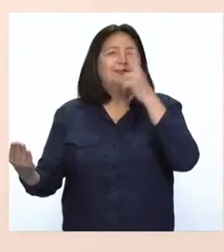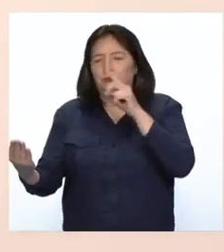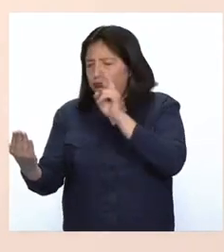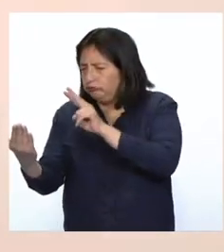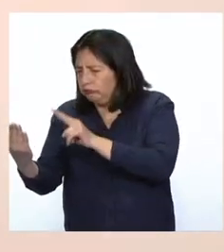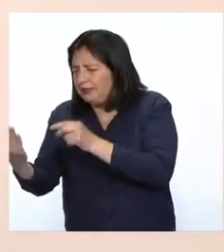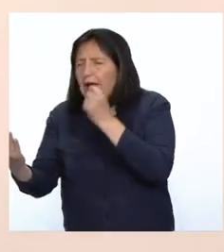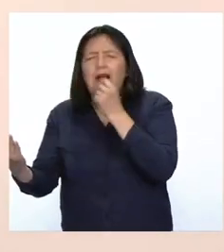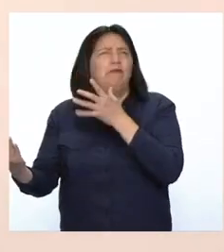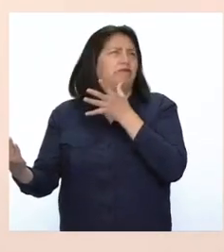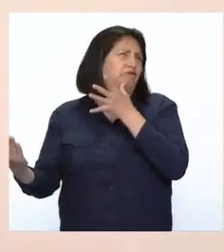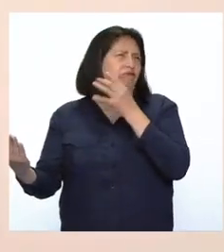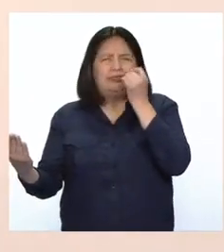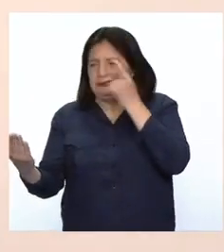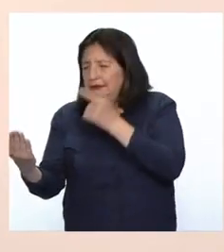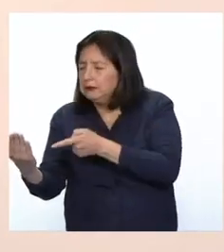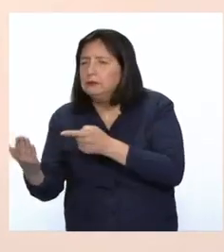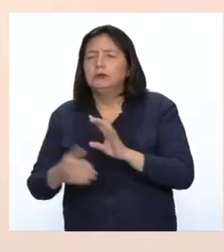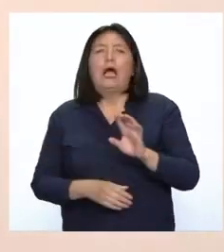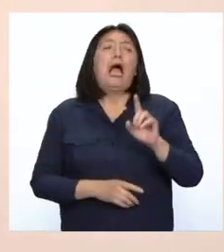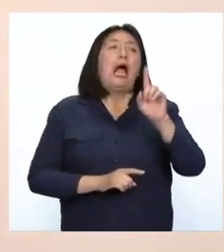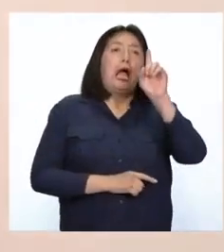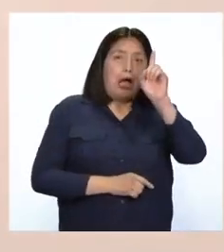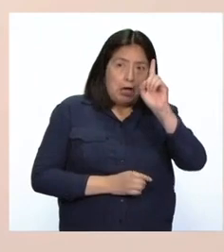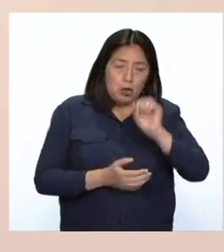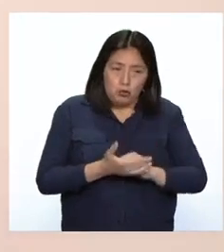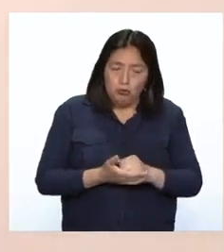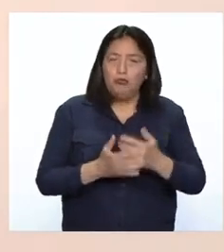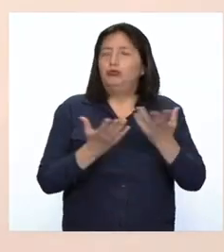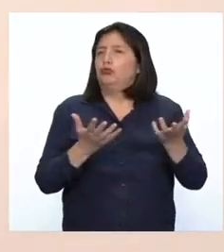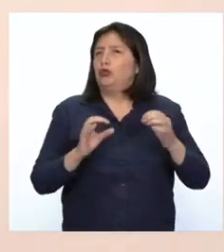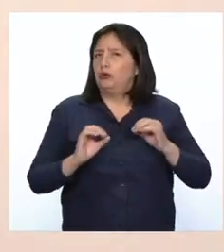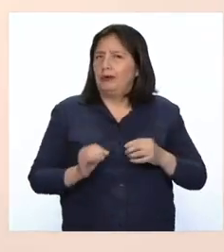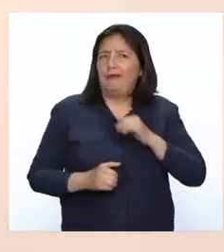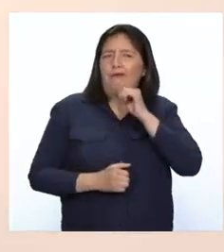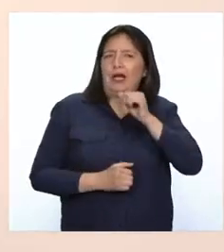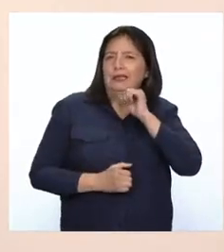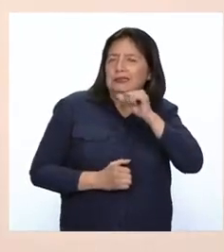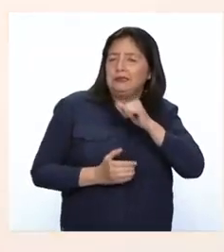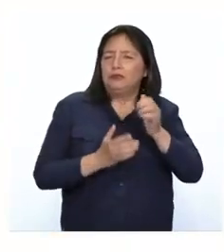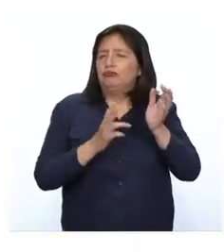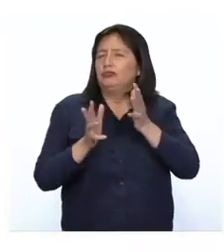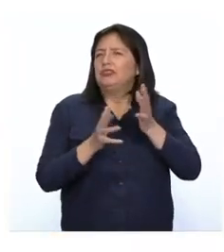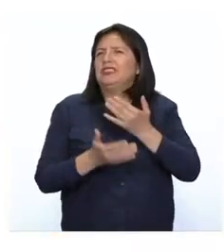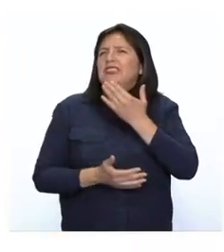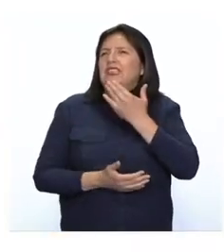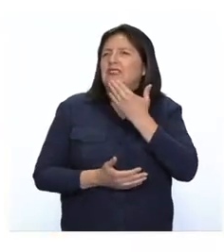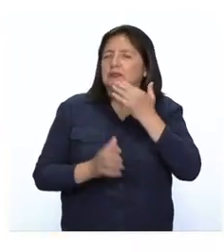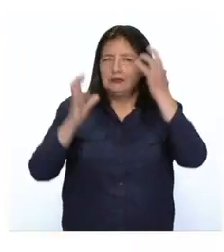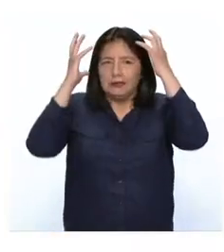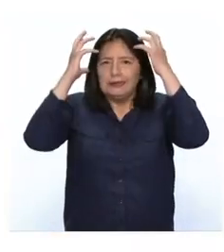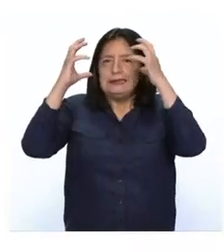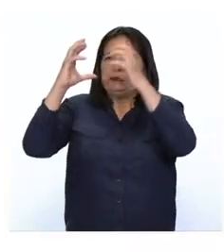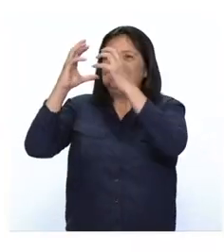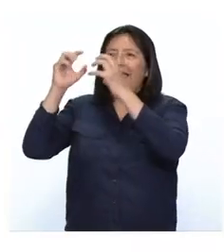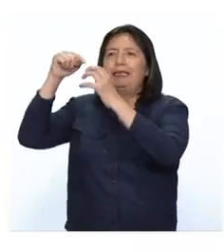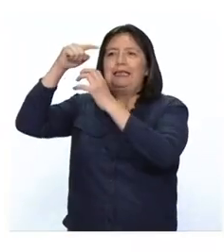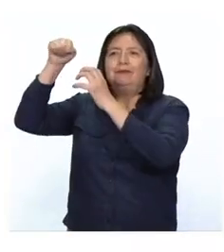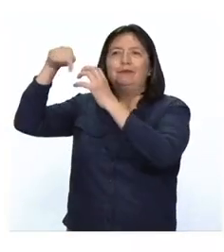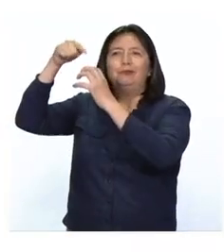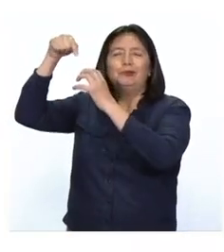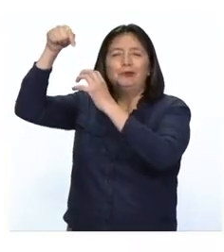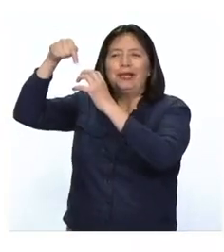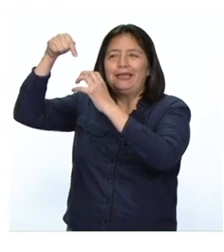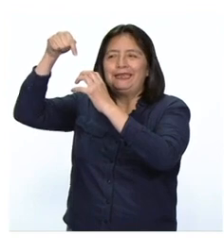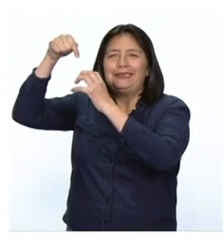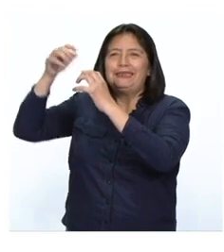leemos. Hay un órgano que sufre mucho por la falta de oxígeno. Ese es nuestro cerebro. Dentro del cerebro